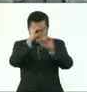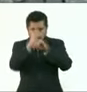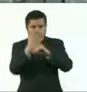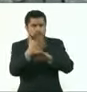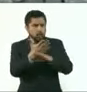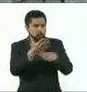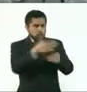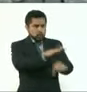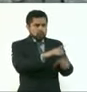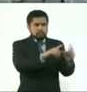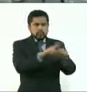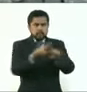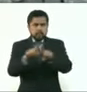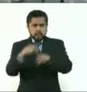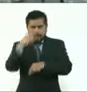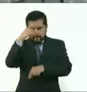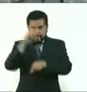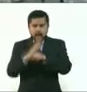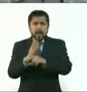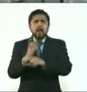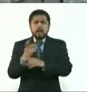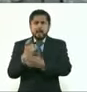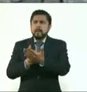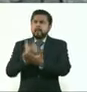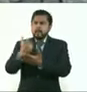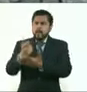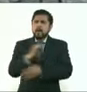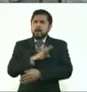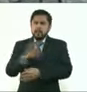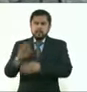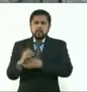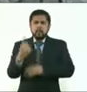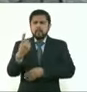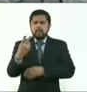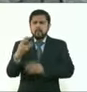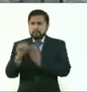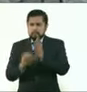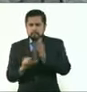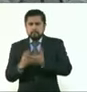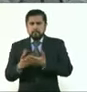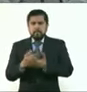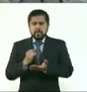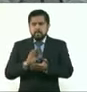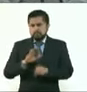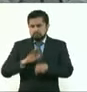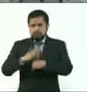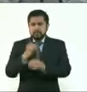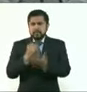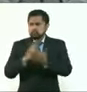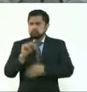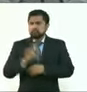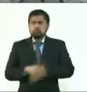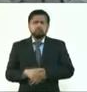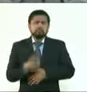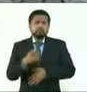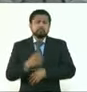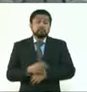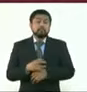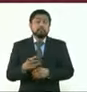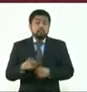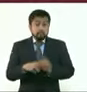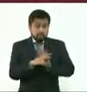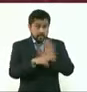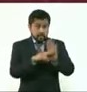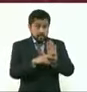el pago a meses sin intereses, aplicable en cualquier sucursal bancaria. No sé si me apoyan con el video.